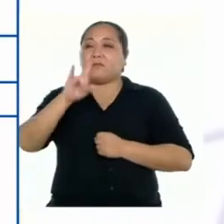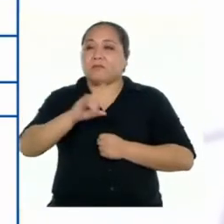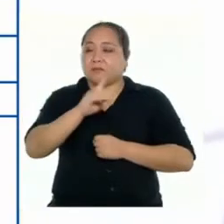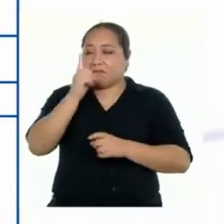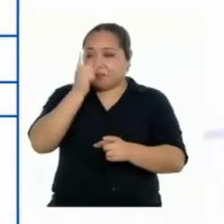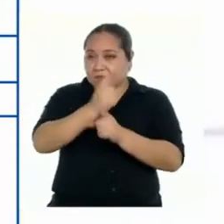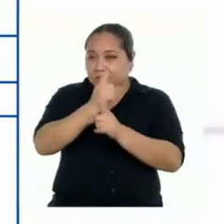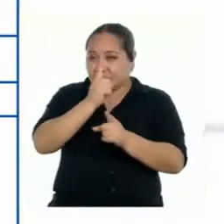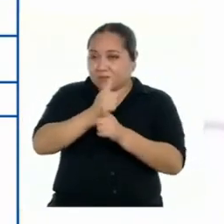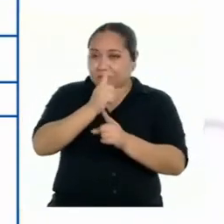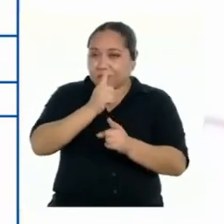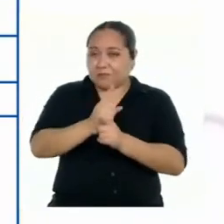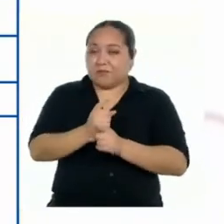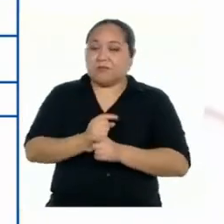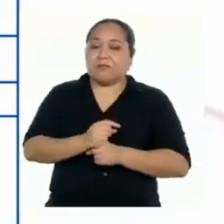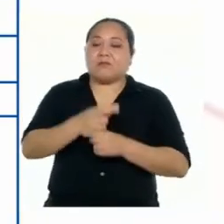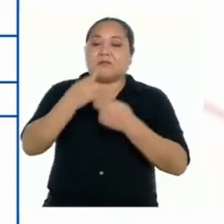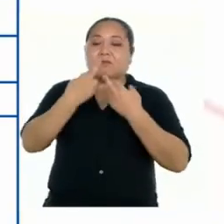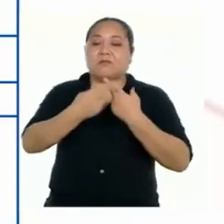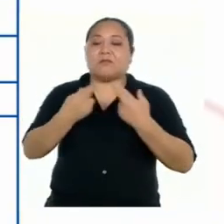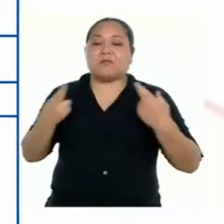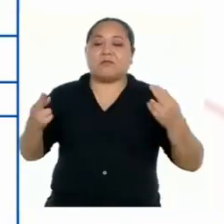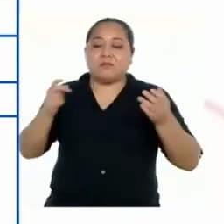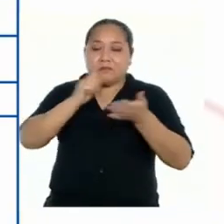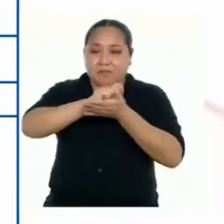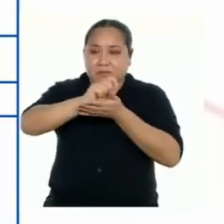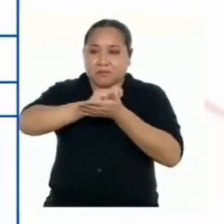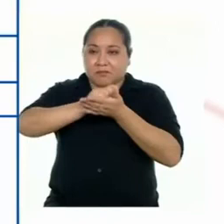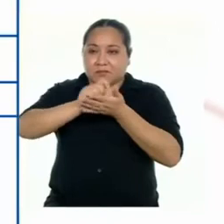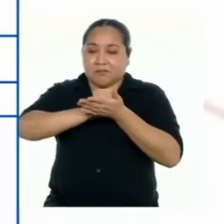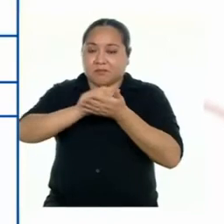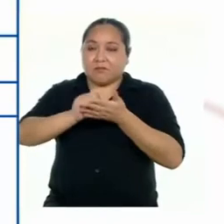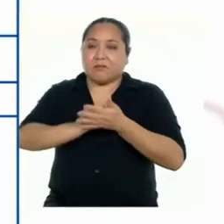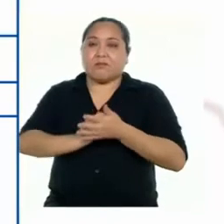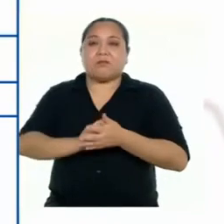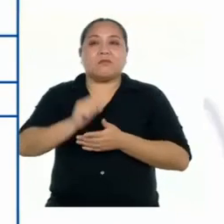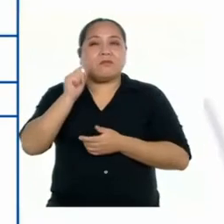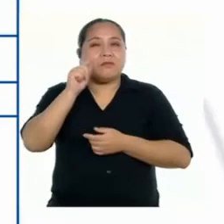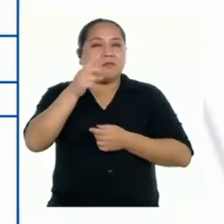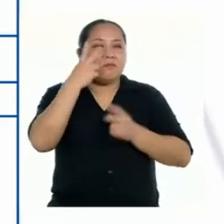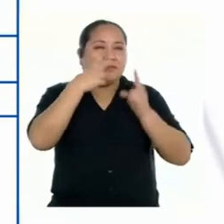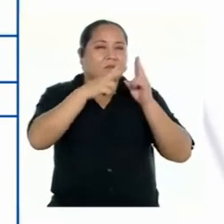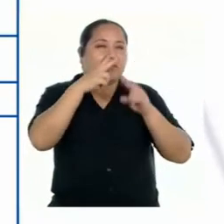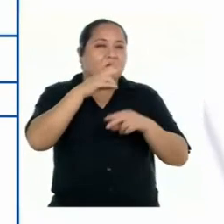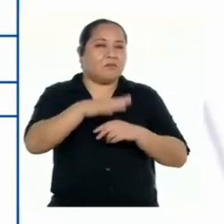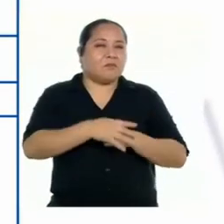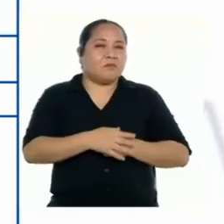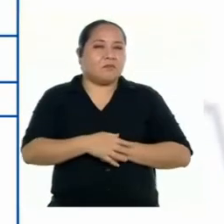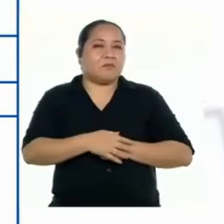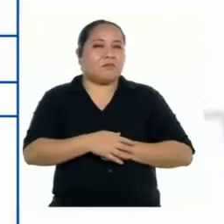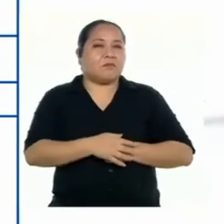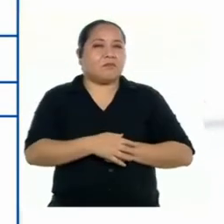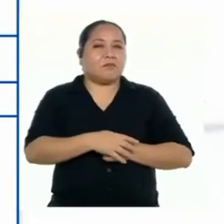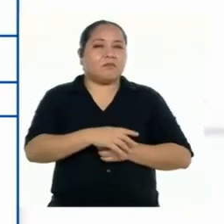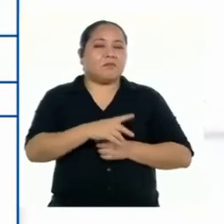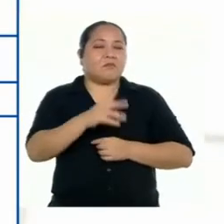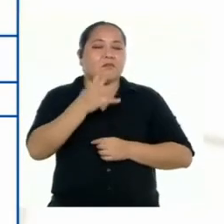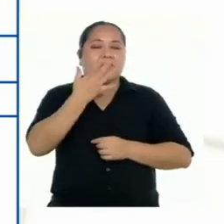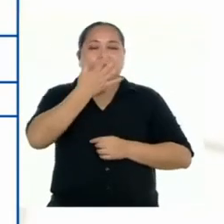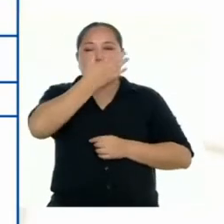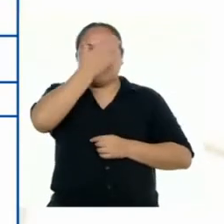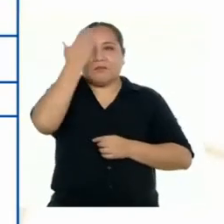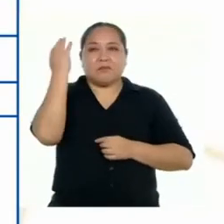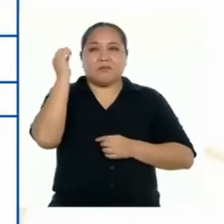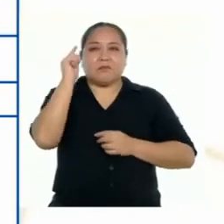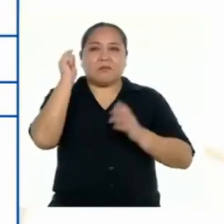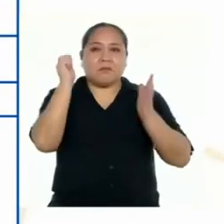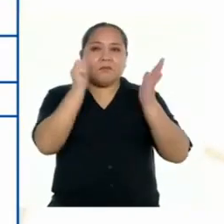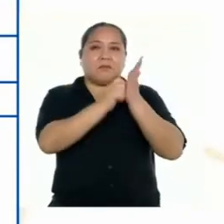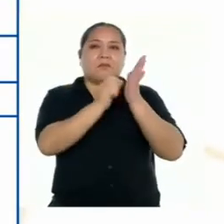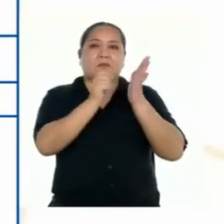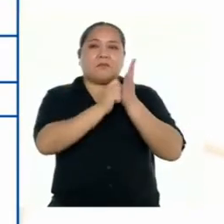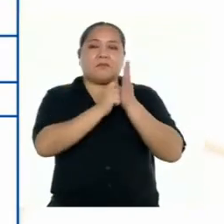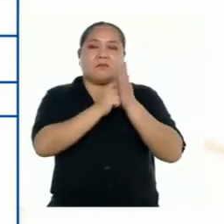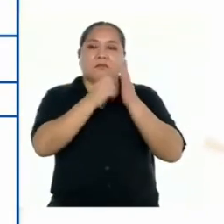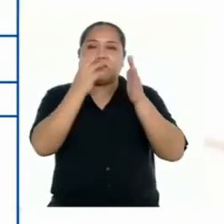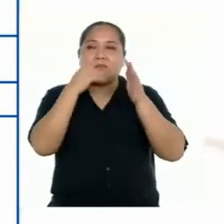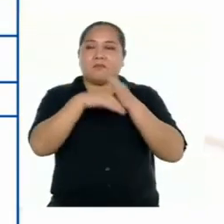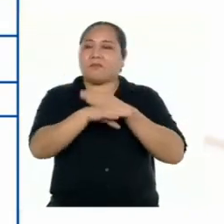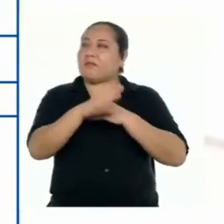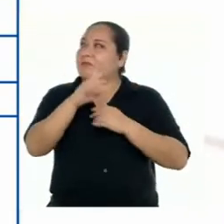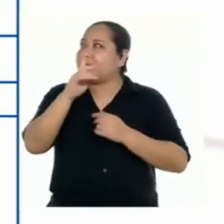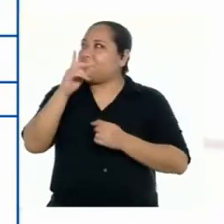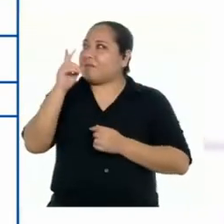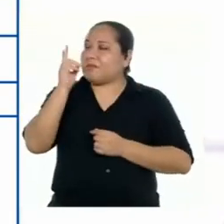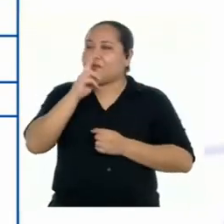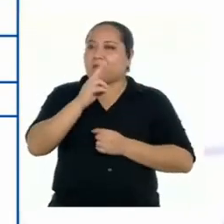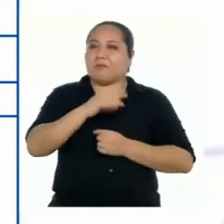adecuadamente los recursos ortográficos? Por ahí vi que se te pasó un punto en la introducción. Uy, no me di